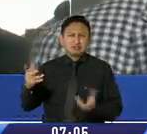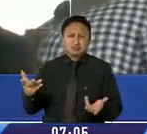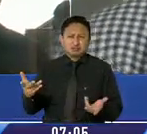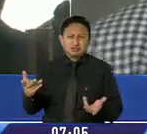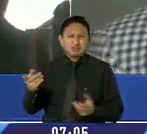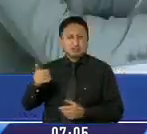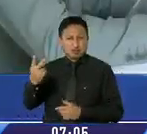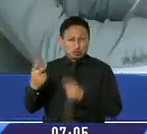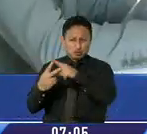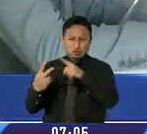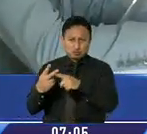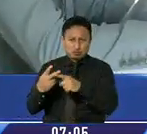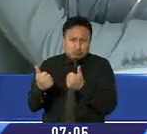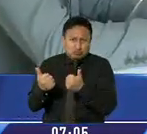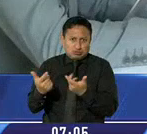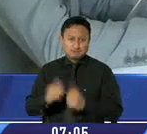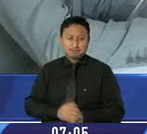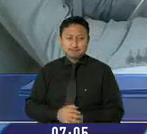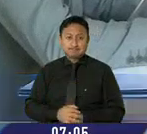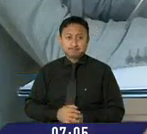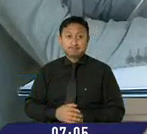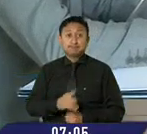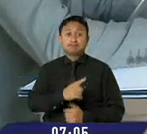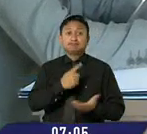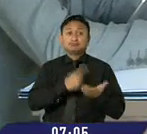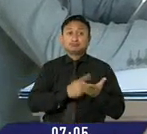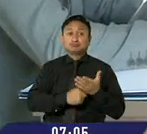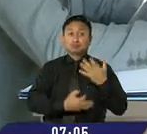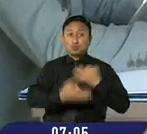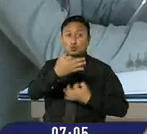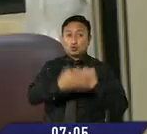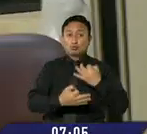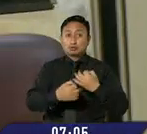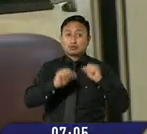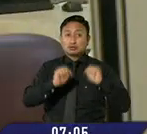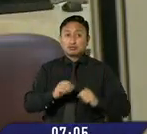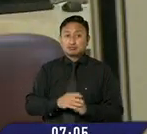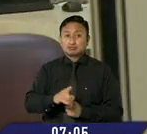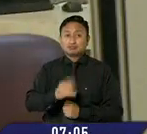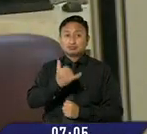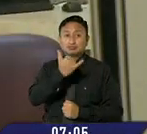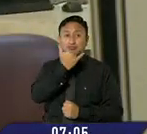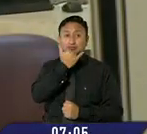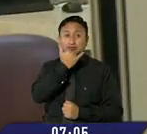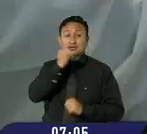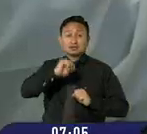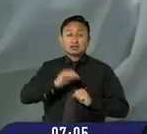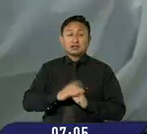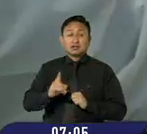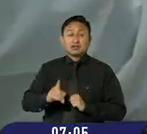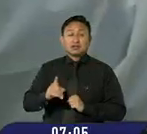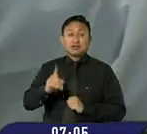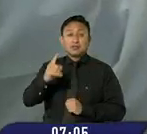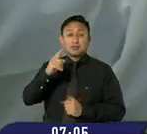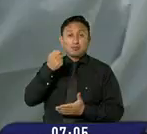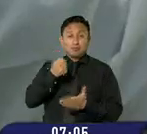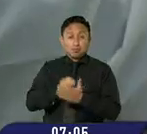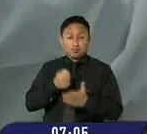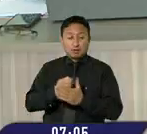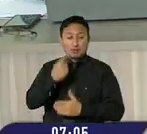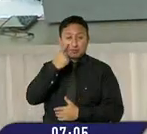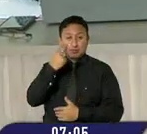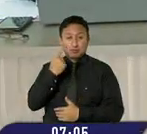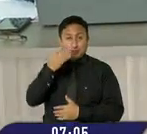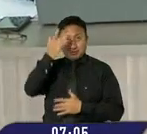sido recusados. Con todo esto, la audiencia de juzgamiento por presuntas irregularidades en adquisición de pruebas para COVID-19